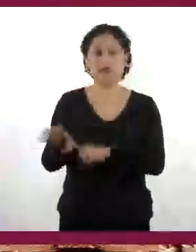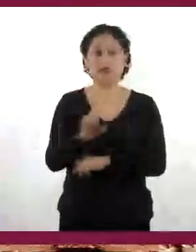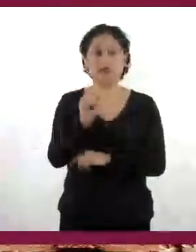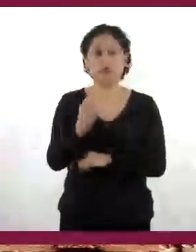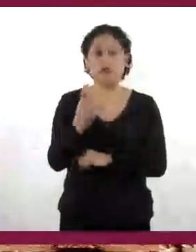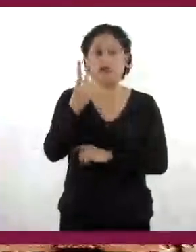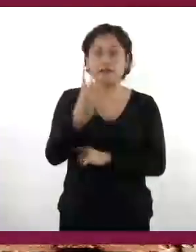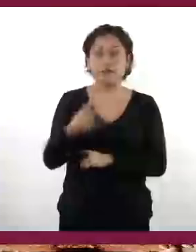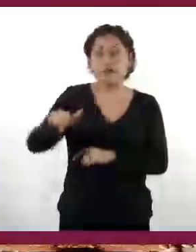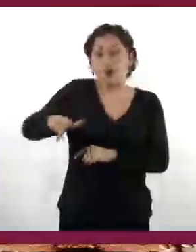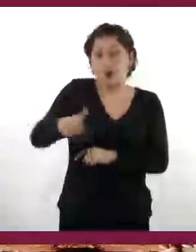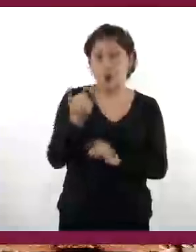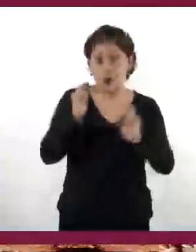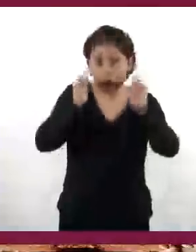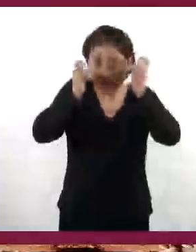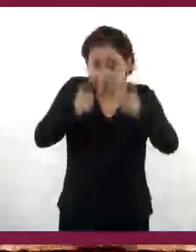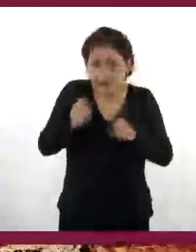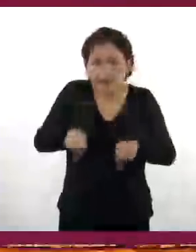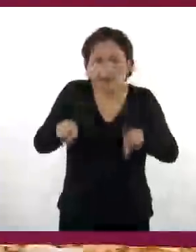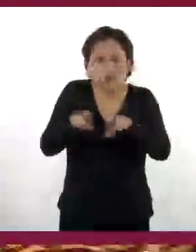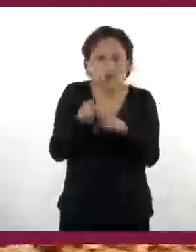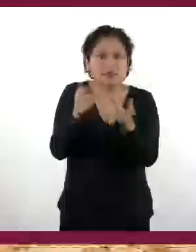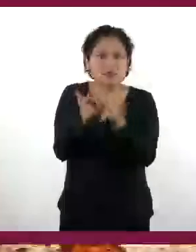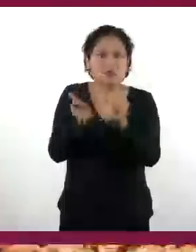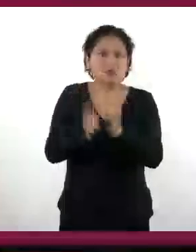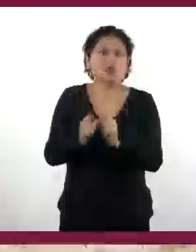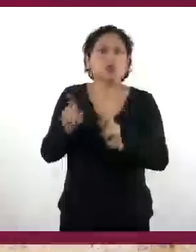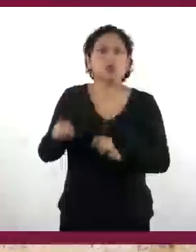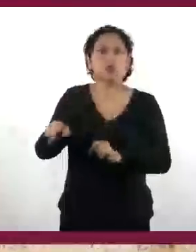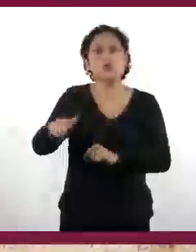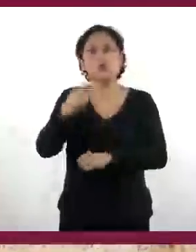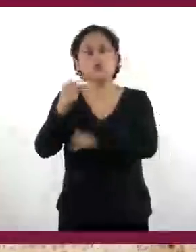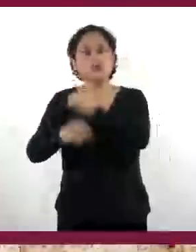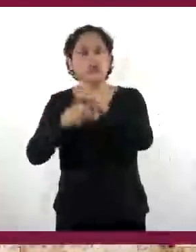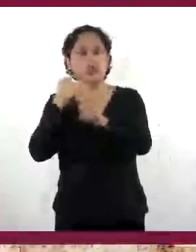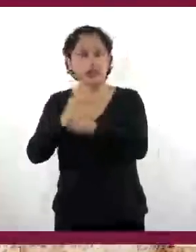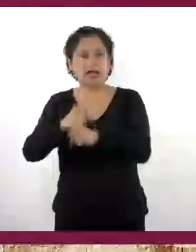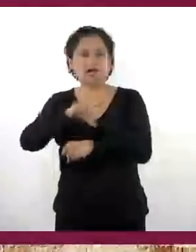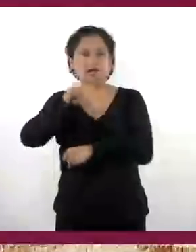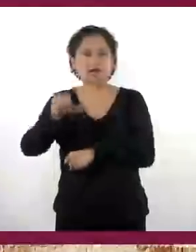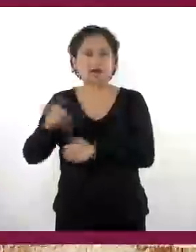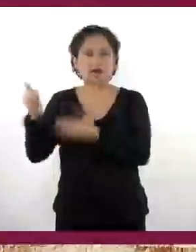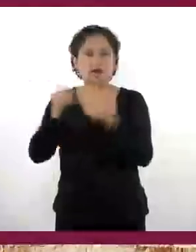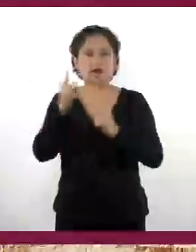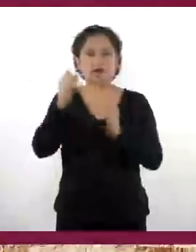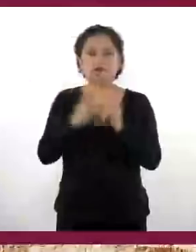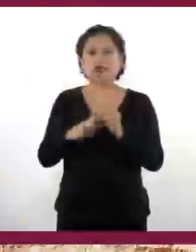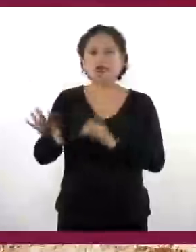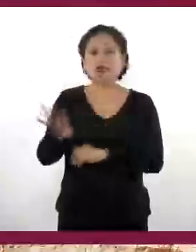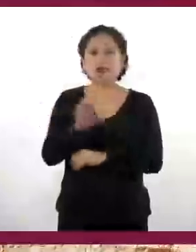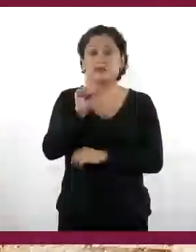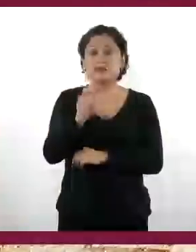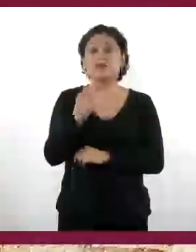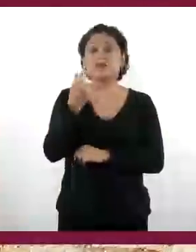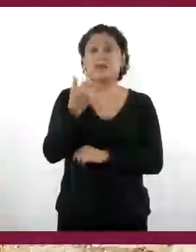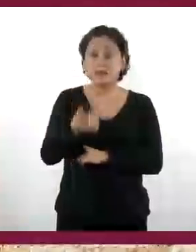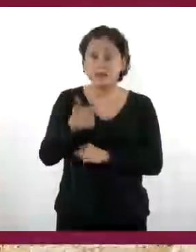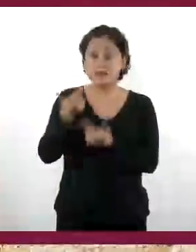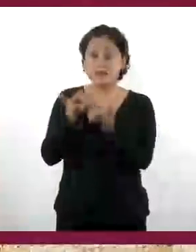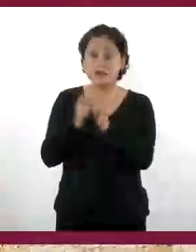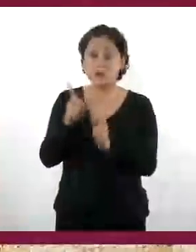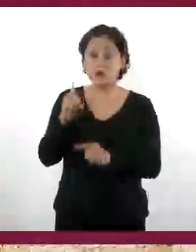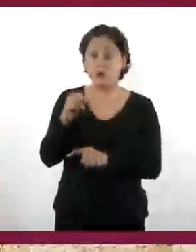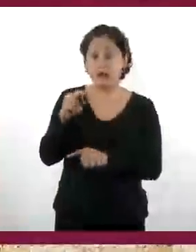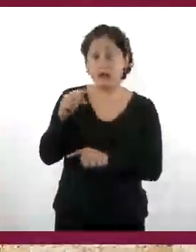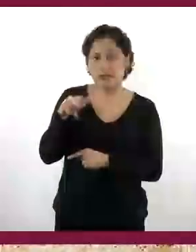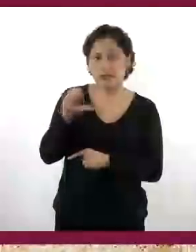frailes más de la misma orden. Dos años más tarde, en 1526, llegaron los dominicos, en